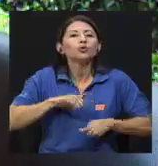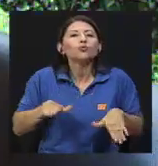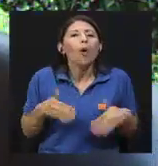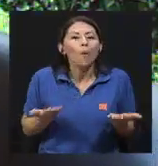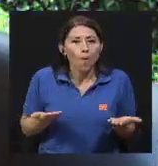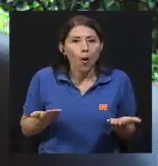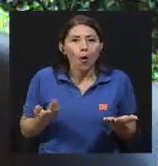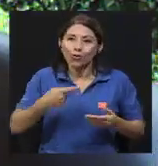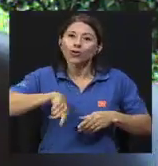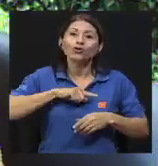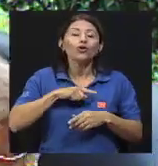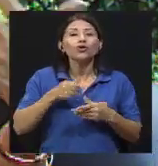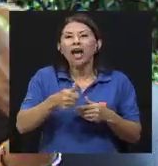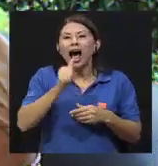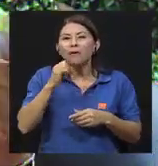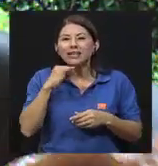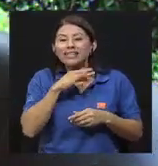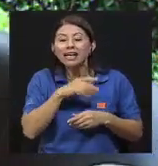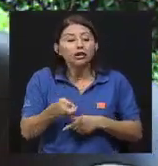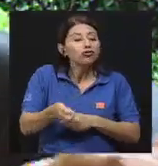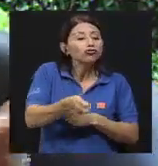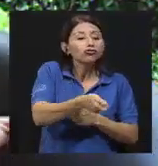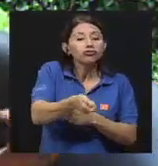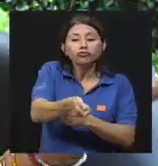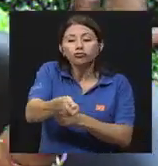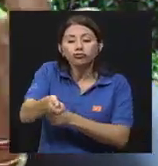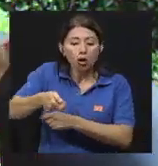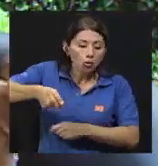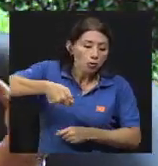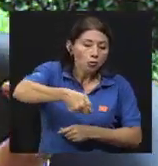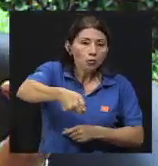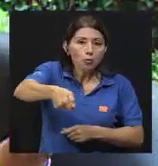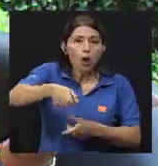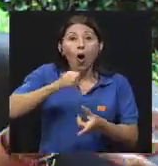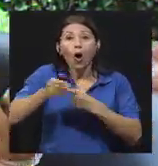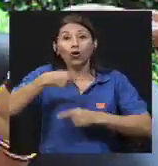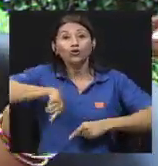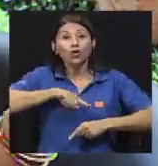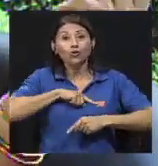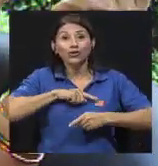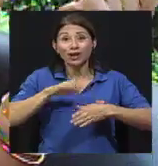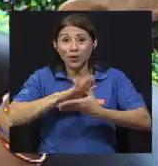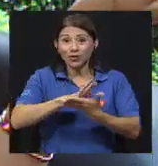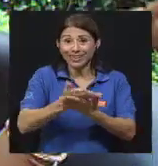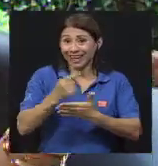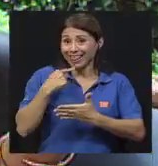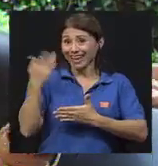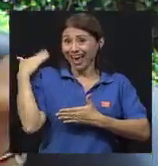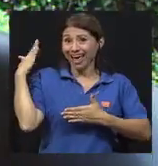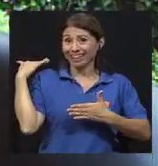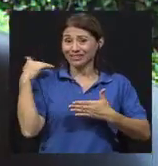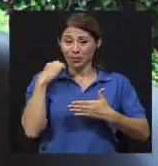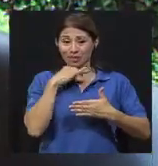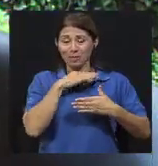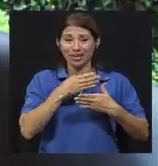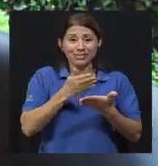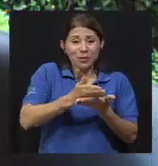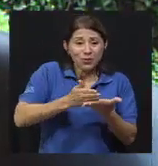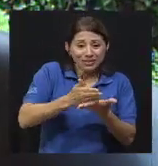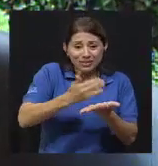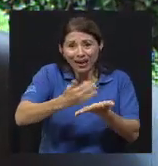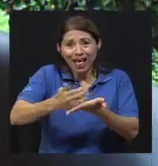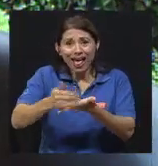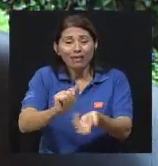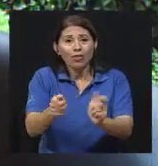Regando con aguas negras. ¿Cómo? Haciendo contaminación cruzada en nuestras mismas cocinas. ¿O por qué no? Con la misma manipulación que le damos a los